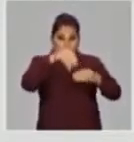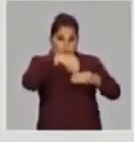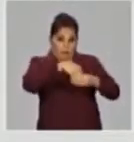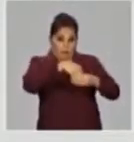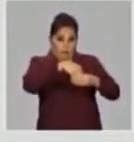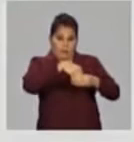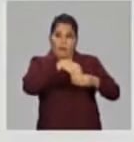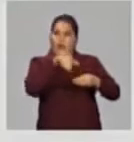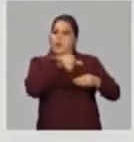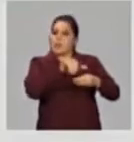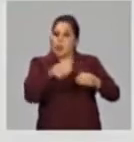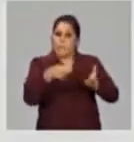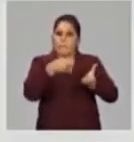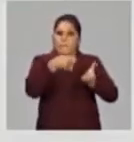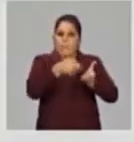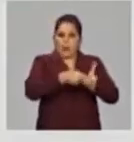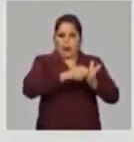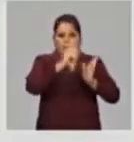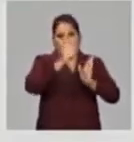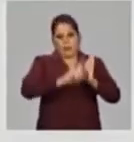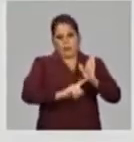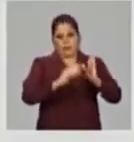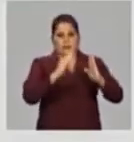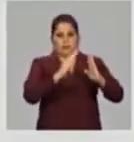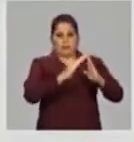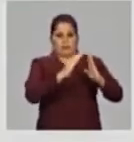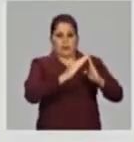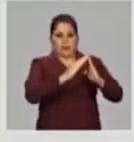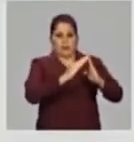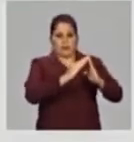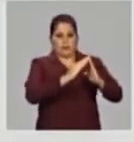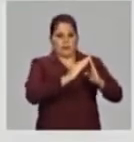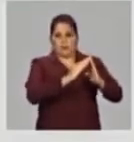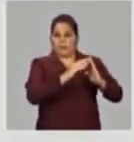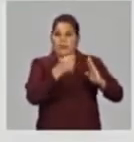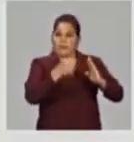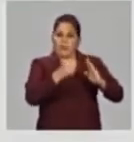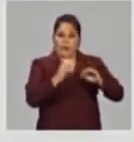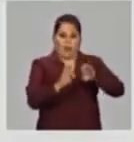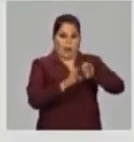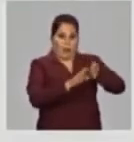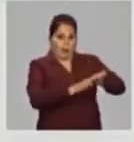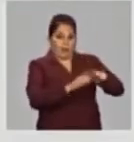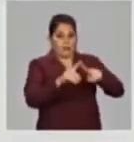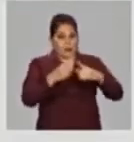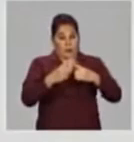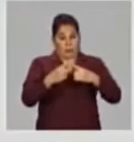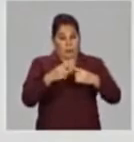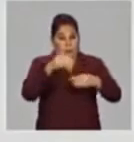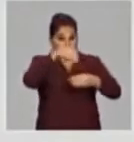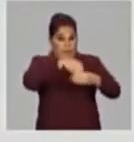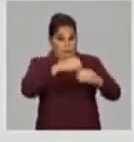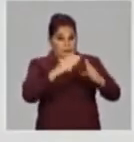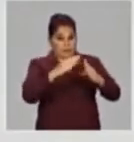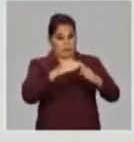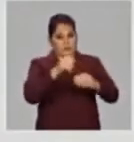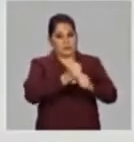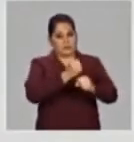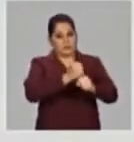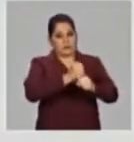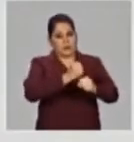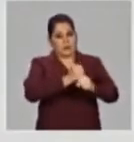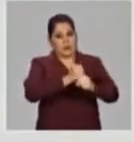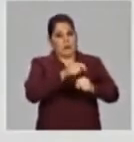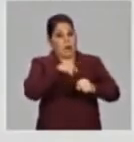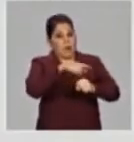también pagaban la tarifa residencial y junto con la reducción de la tarifa se le